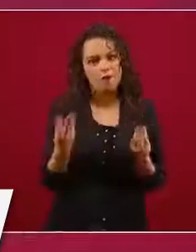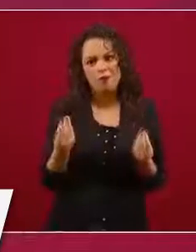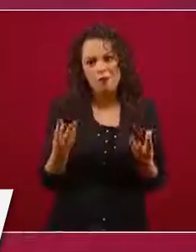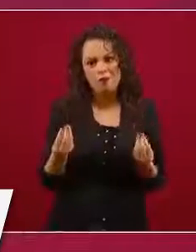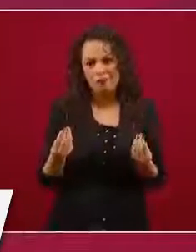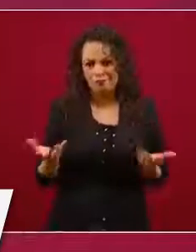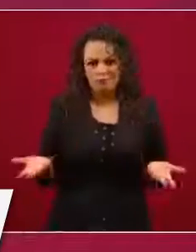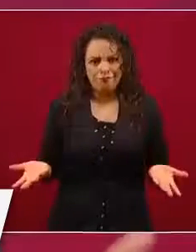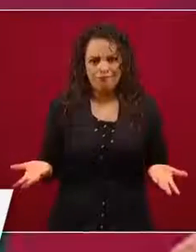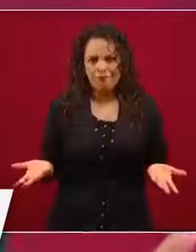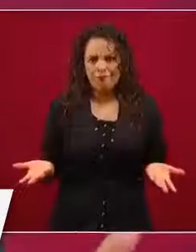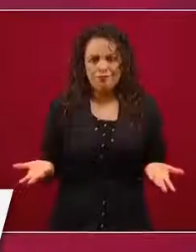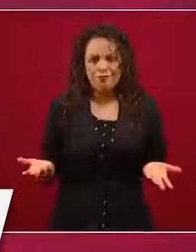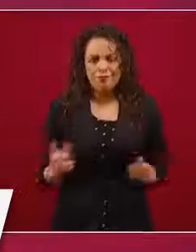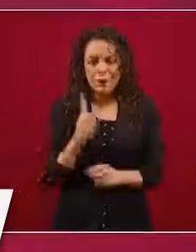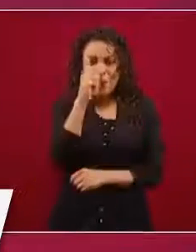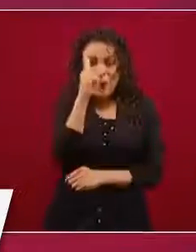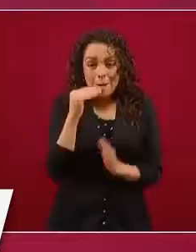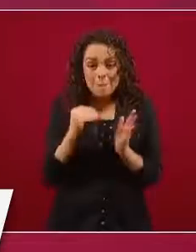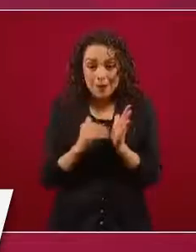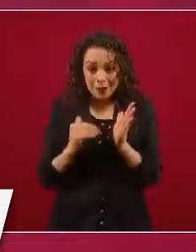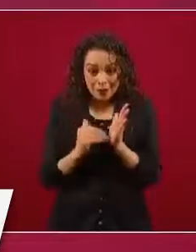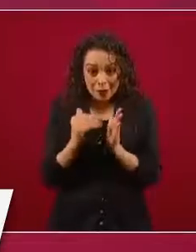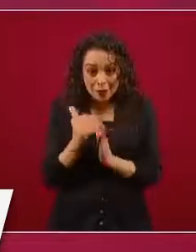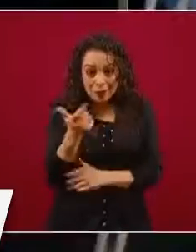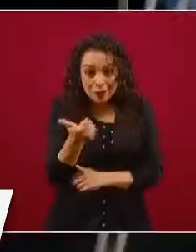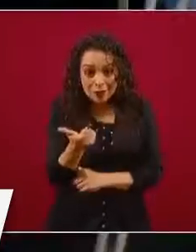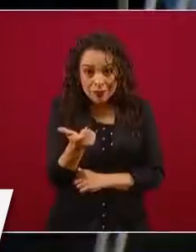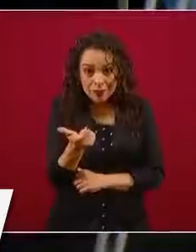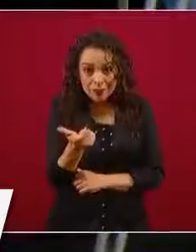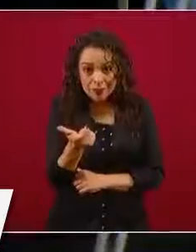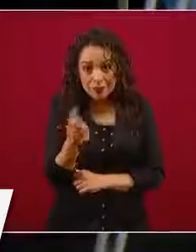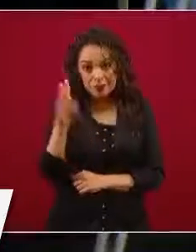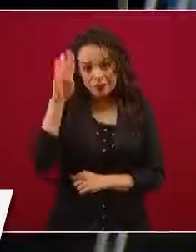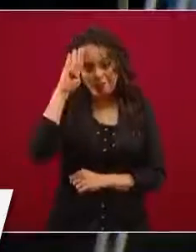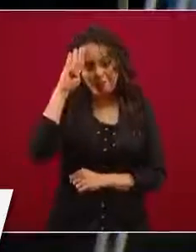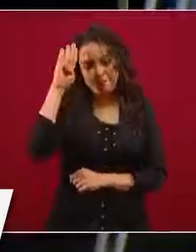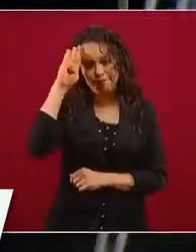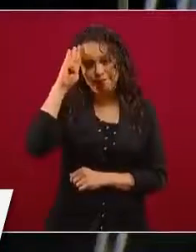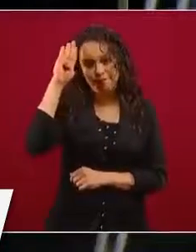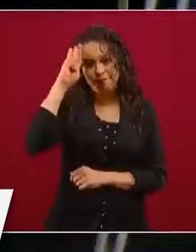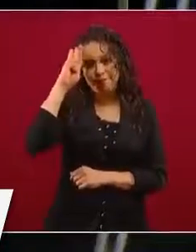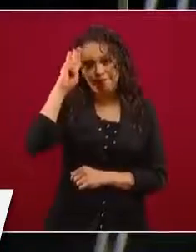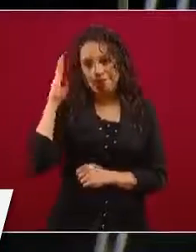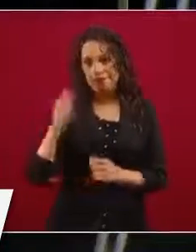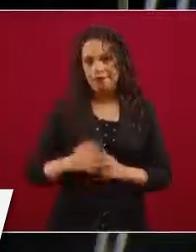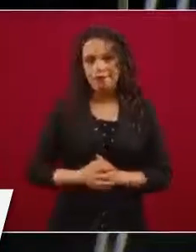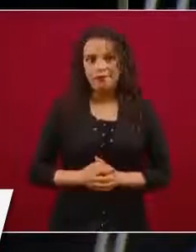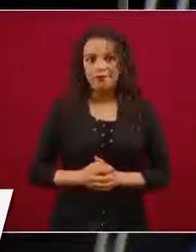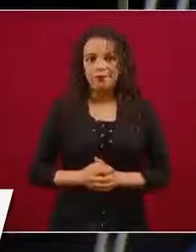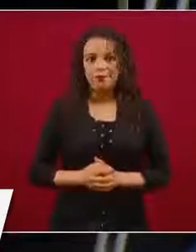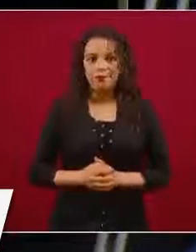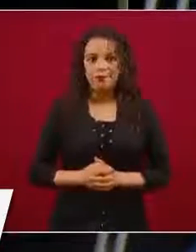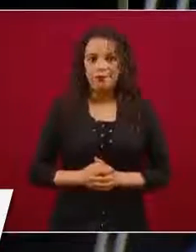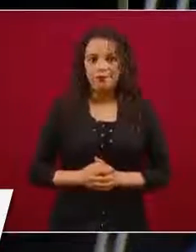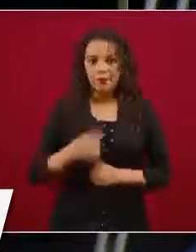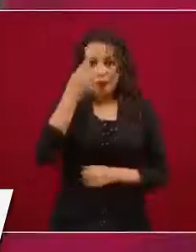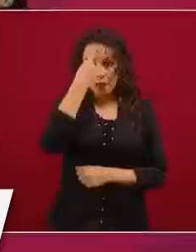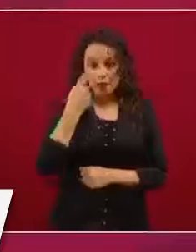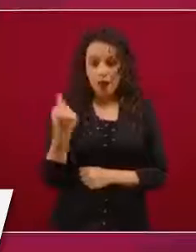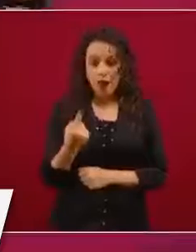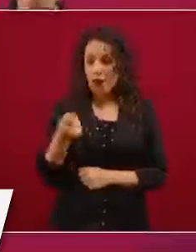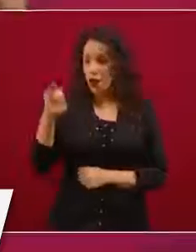¿Cómo mil millones de pesos para no hacer nada?